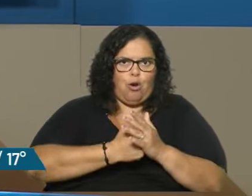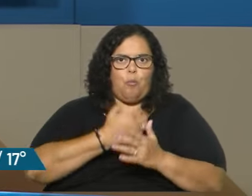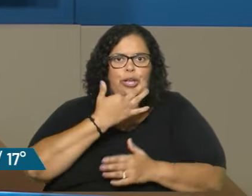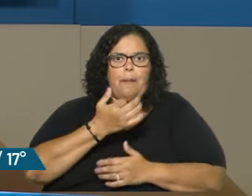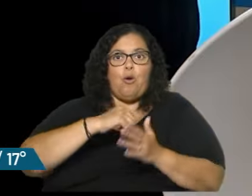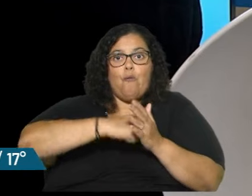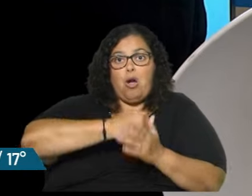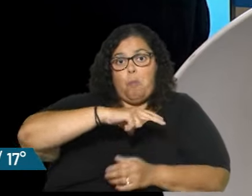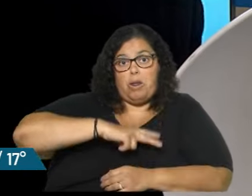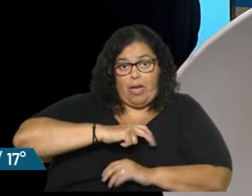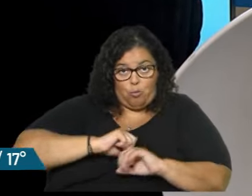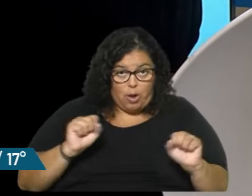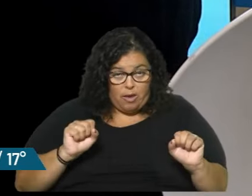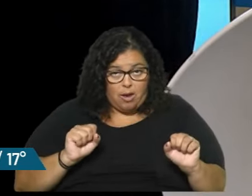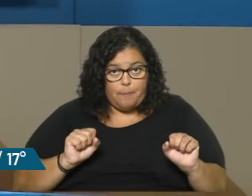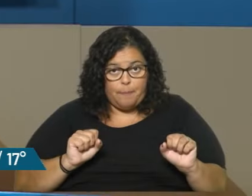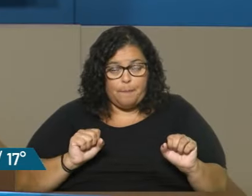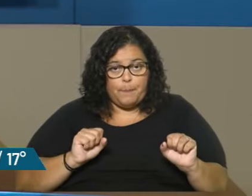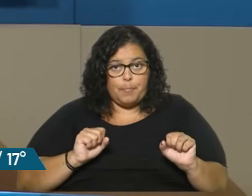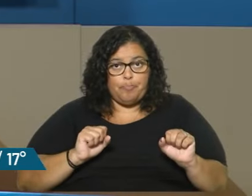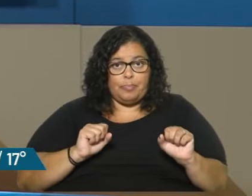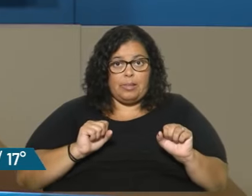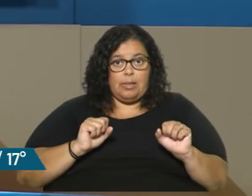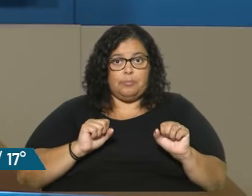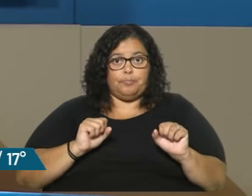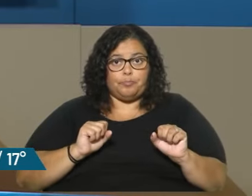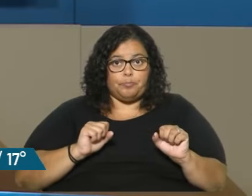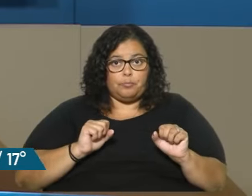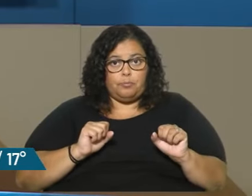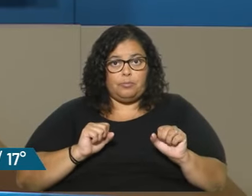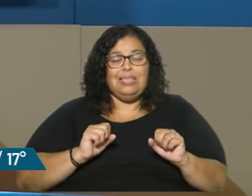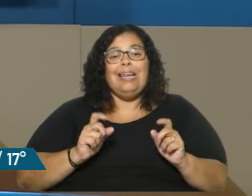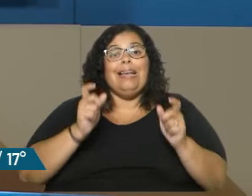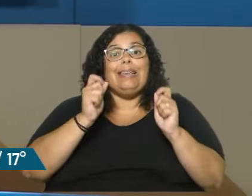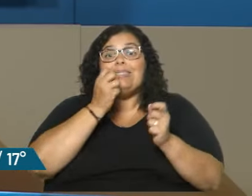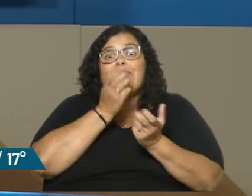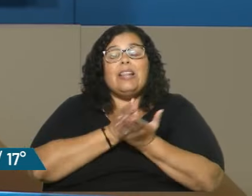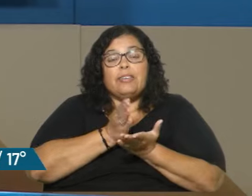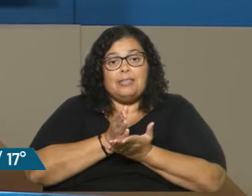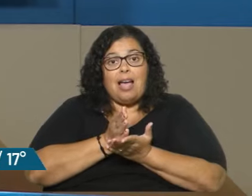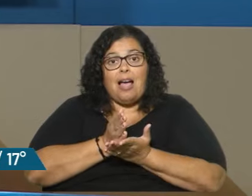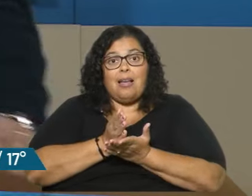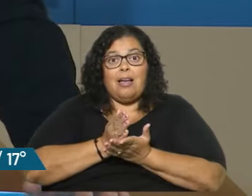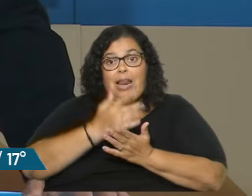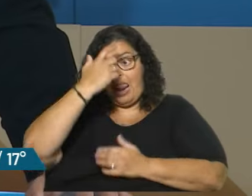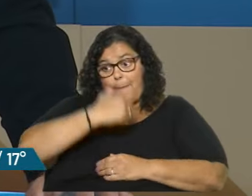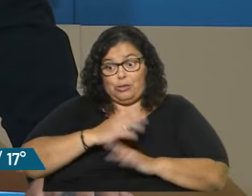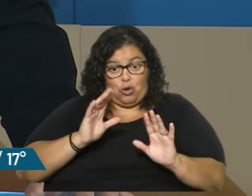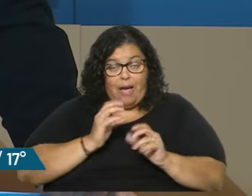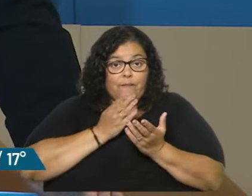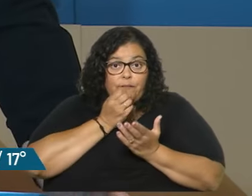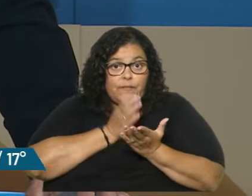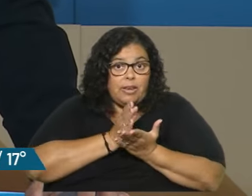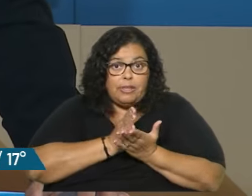entonces también? Pero sí, o sea, el que se va a beneficiar es la persona. Sí, podría ser, ¿cómo no? Claro.